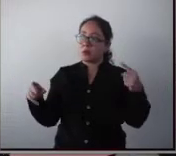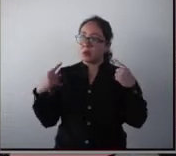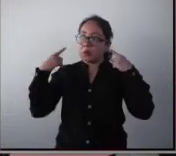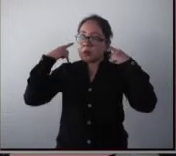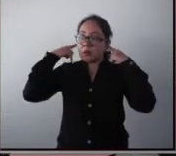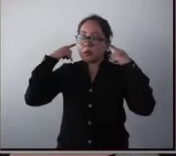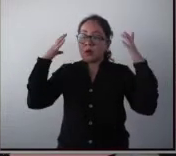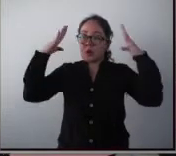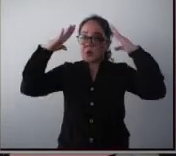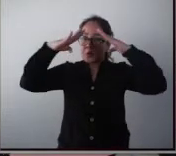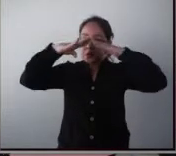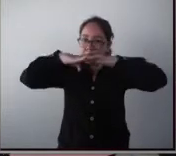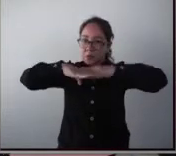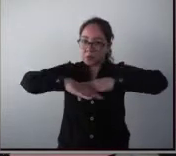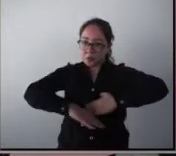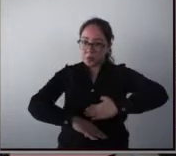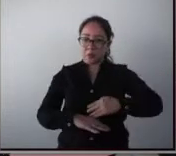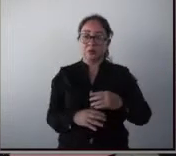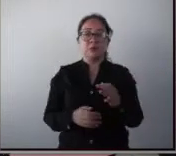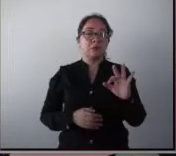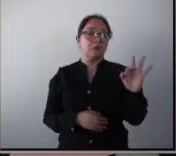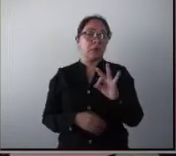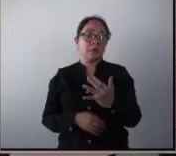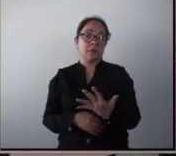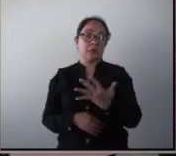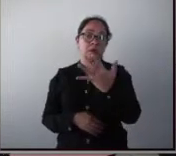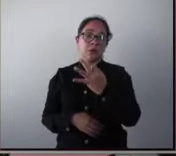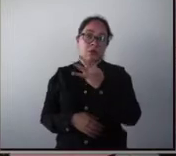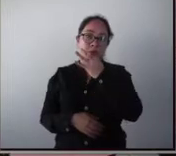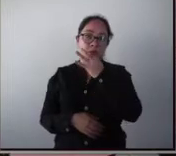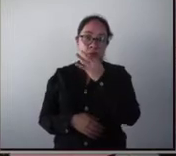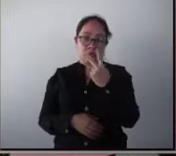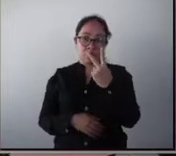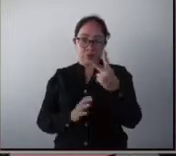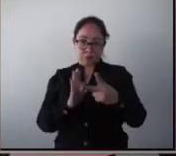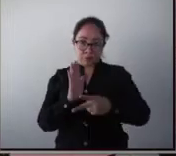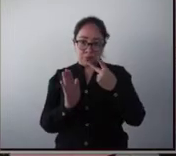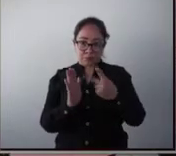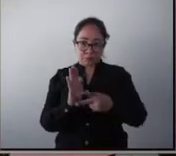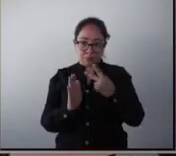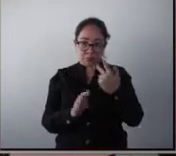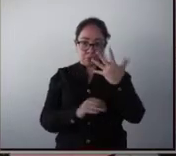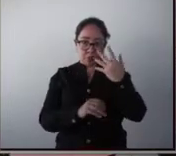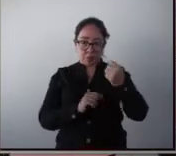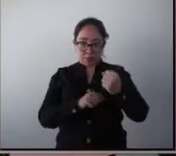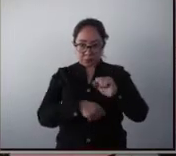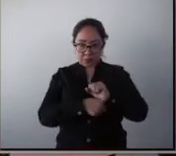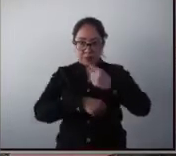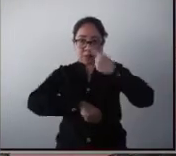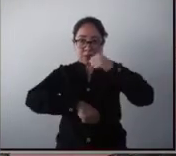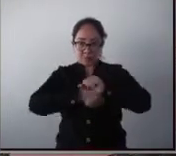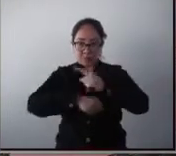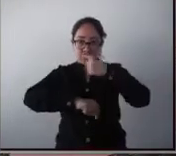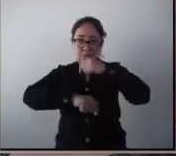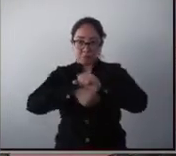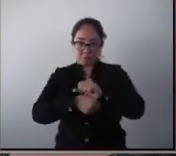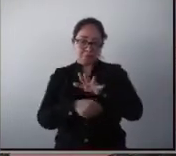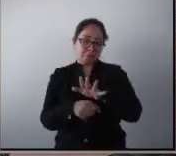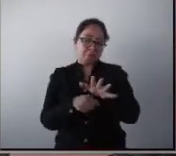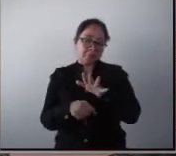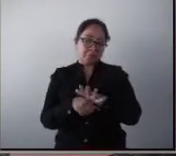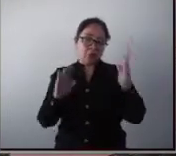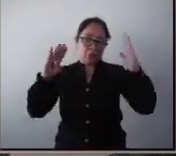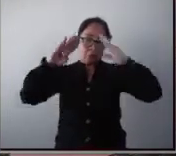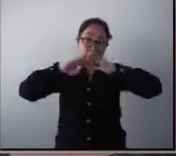Les poníamos durante cinco minutos la sonata dos veces a la semana y con eso era suficiente. Pero si después